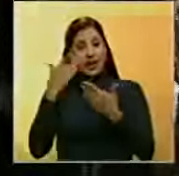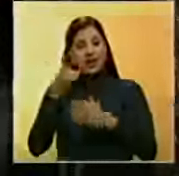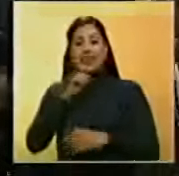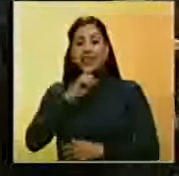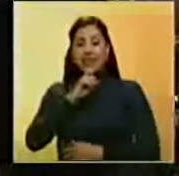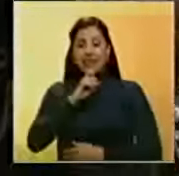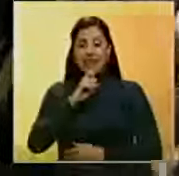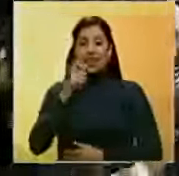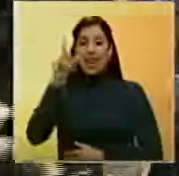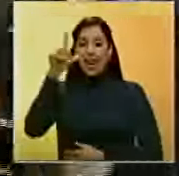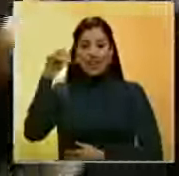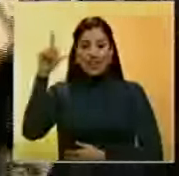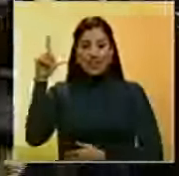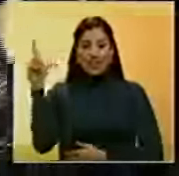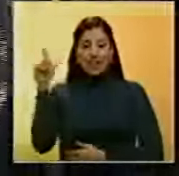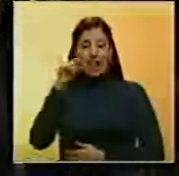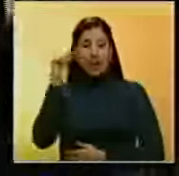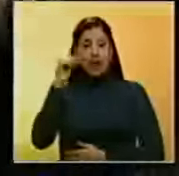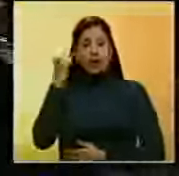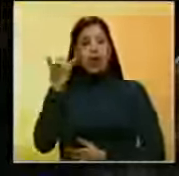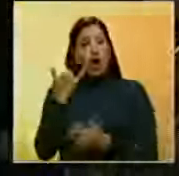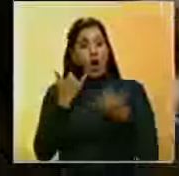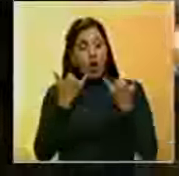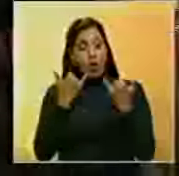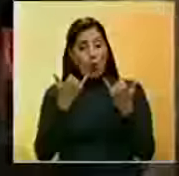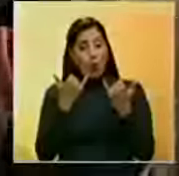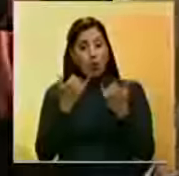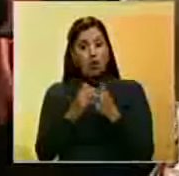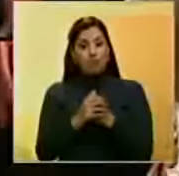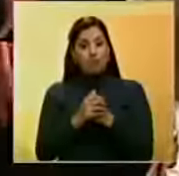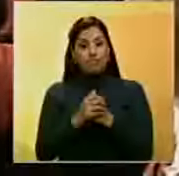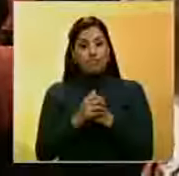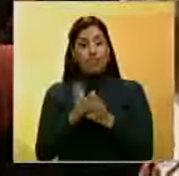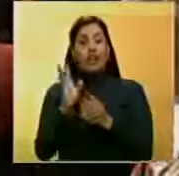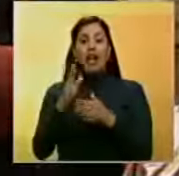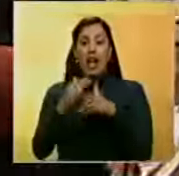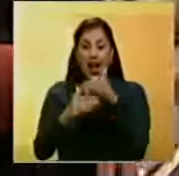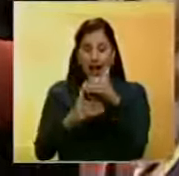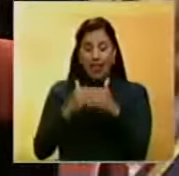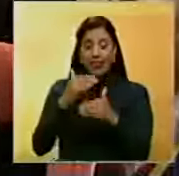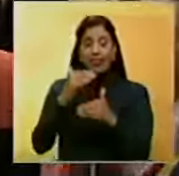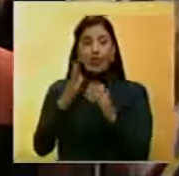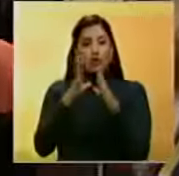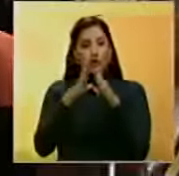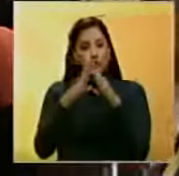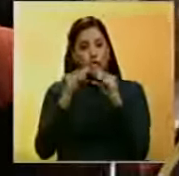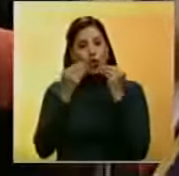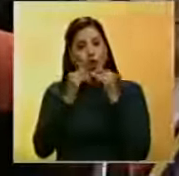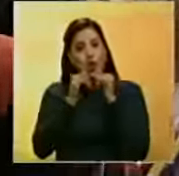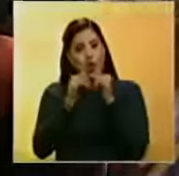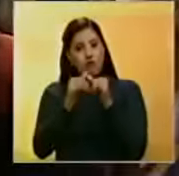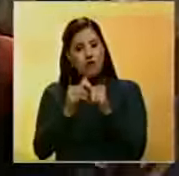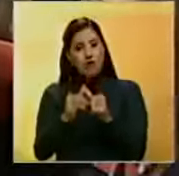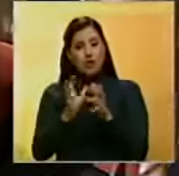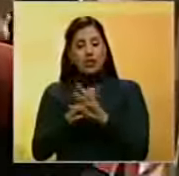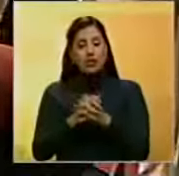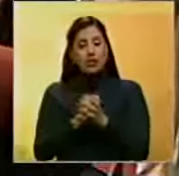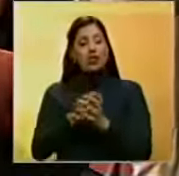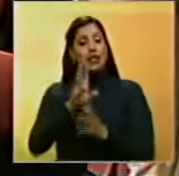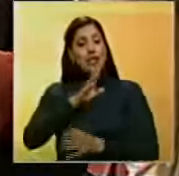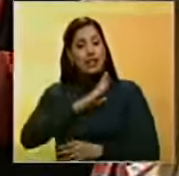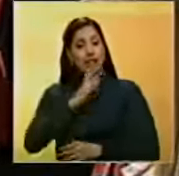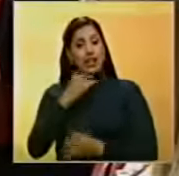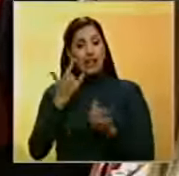Flores y ella nos va a adelantar toda la información que está